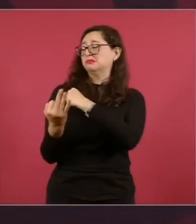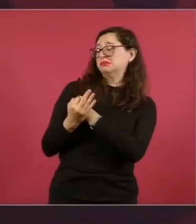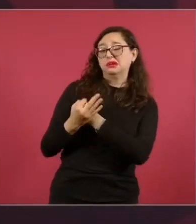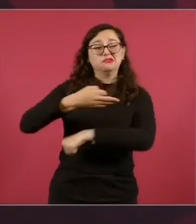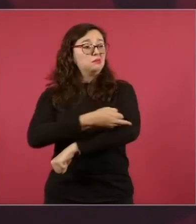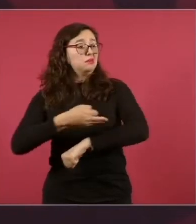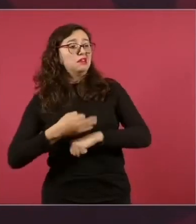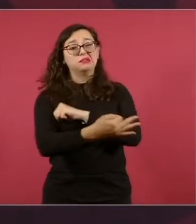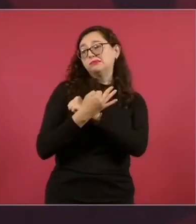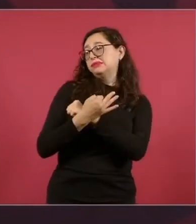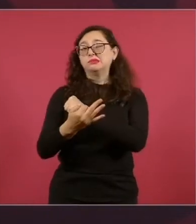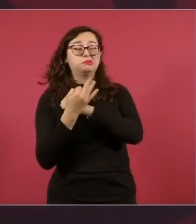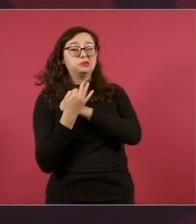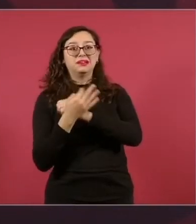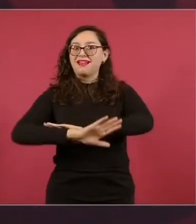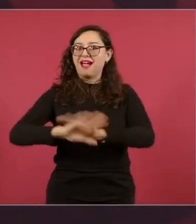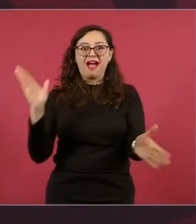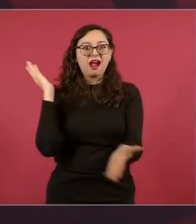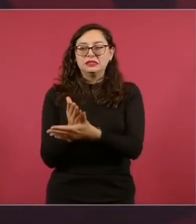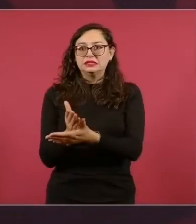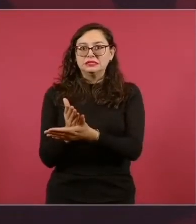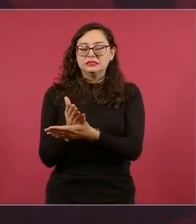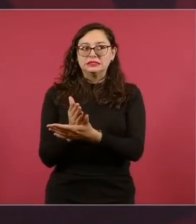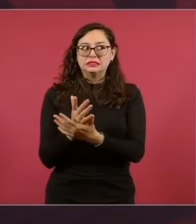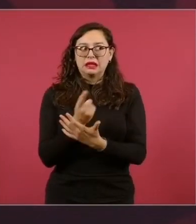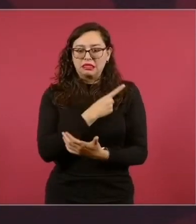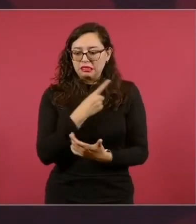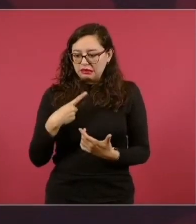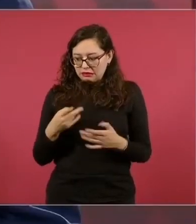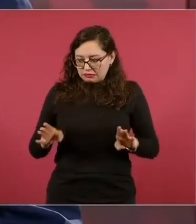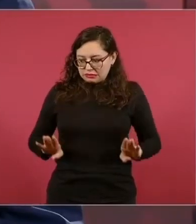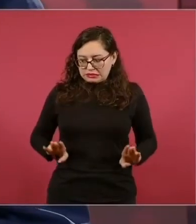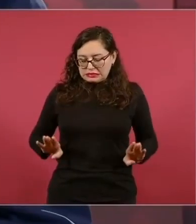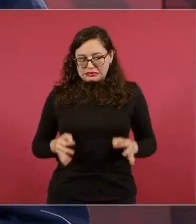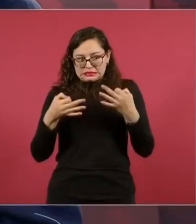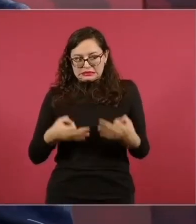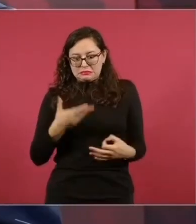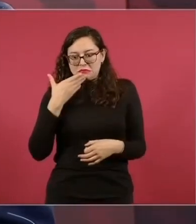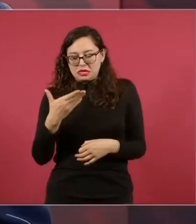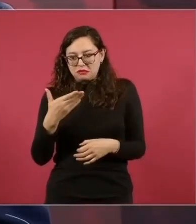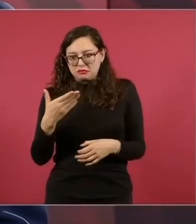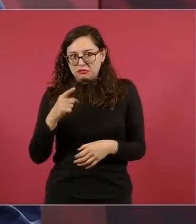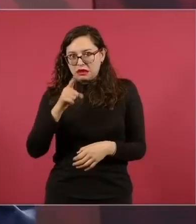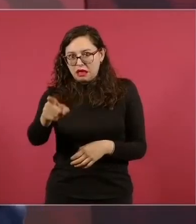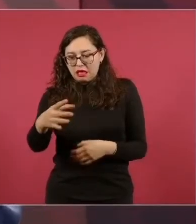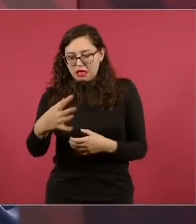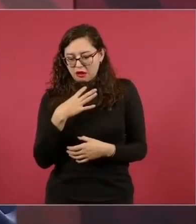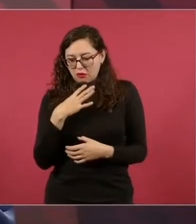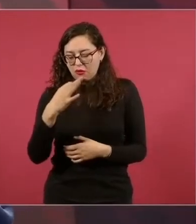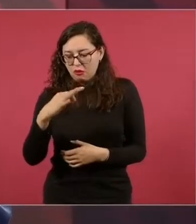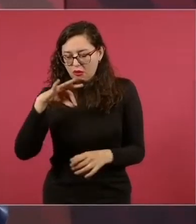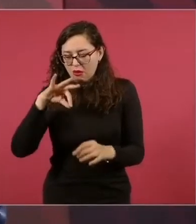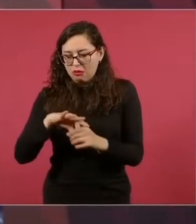que va a estar ahí, en ese cargo, por voluntad